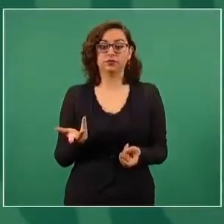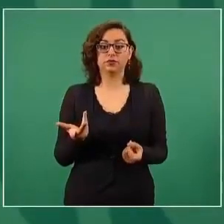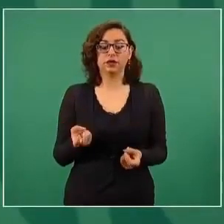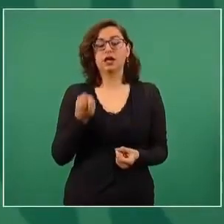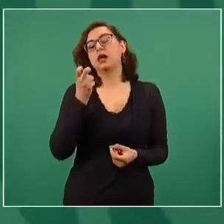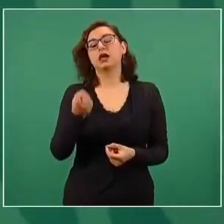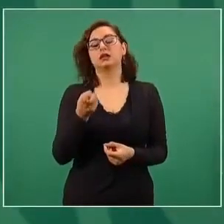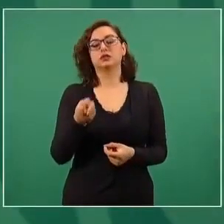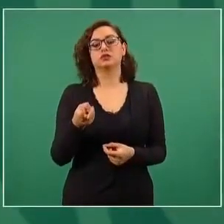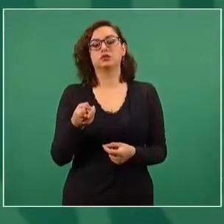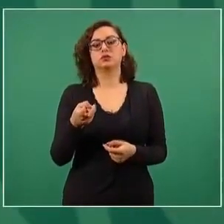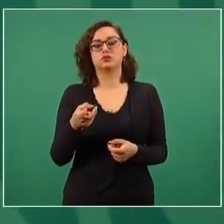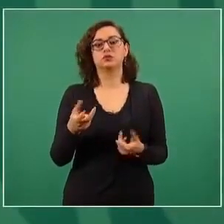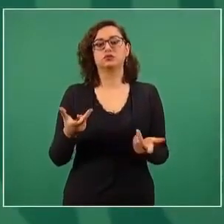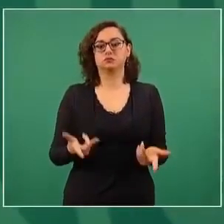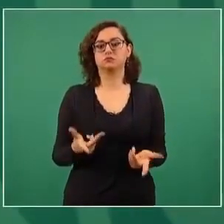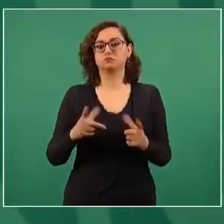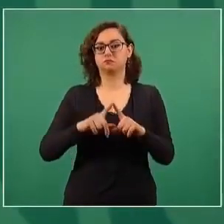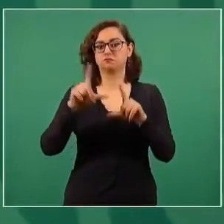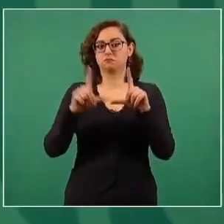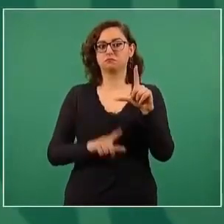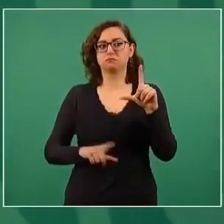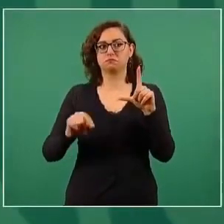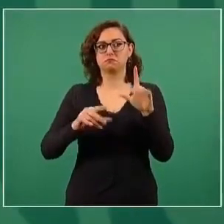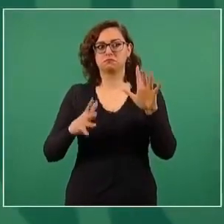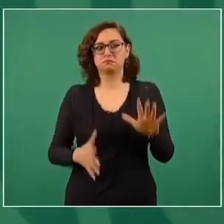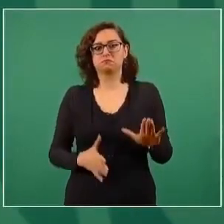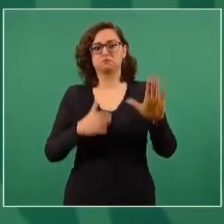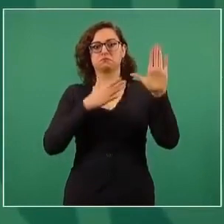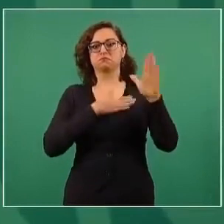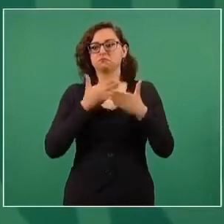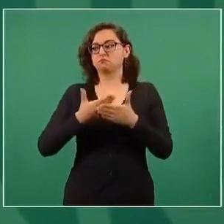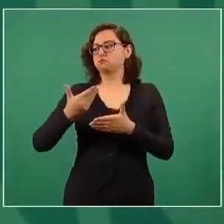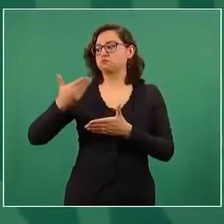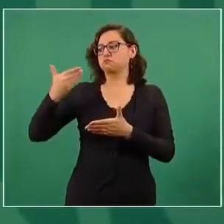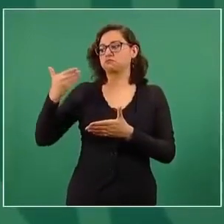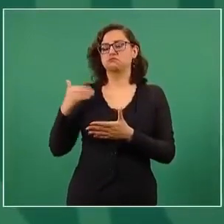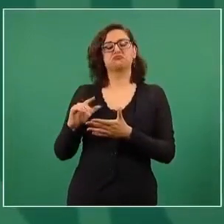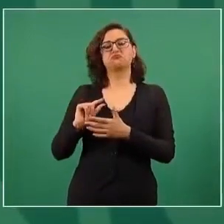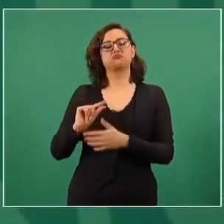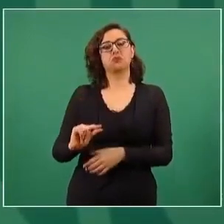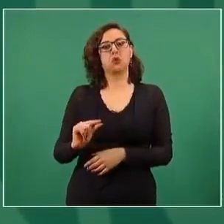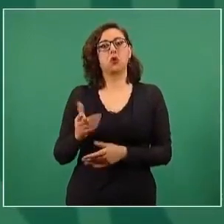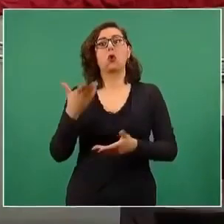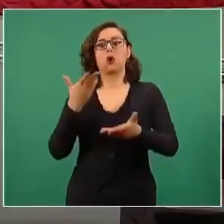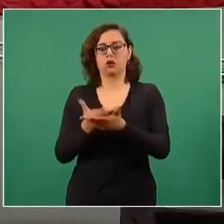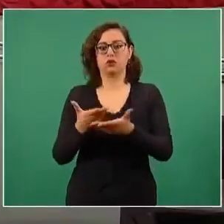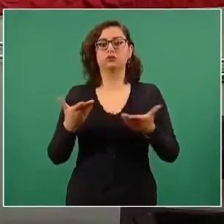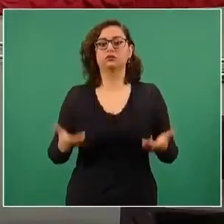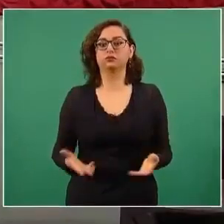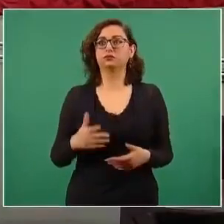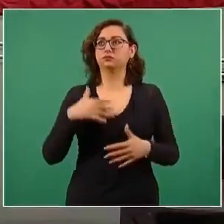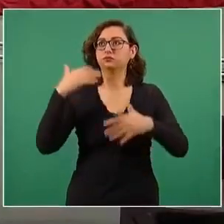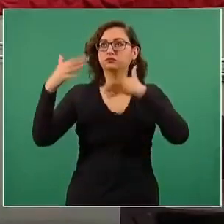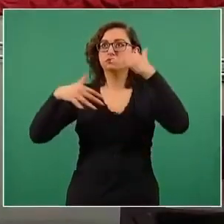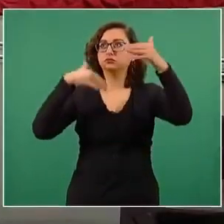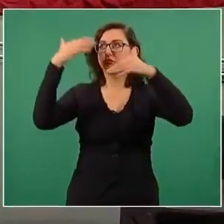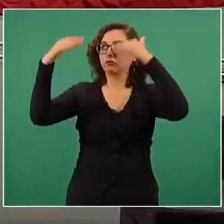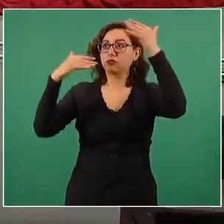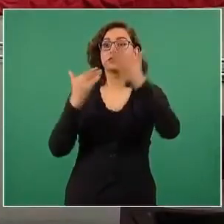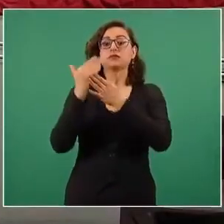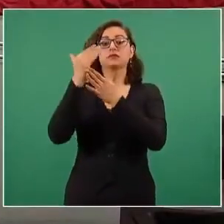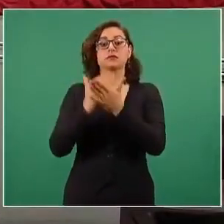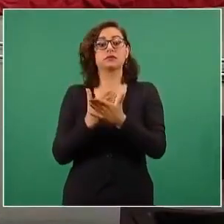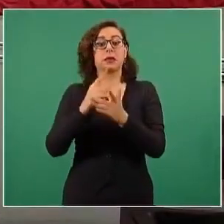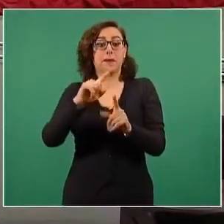que estableció México en administraciones anteriores para reducir las emisiones de gases de efecto invernadero. Sin considerar lo